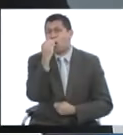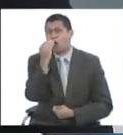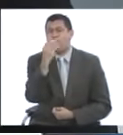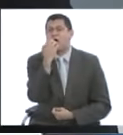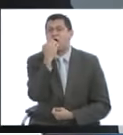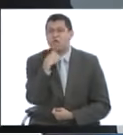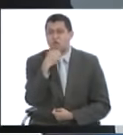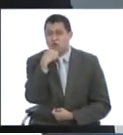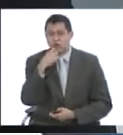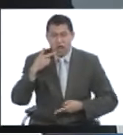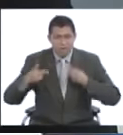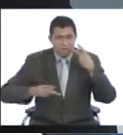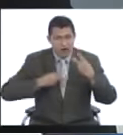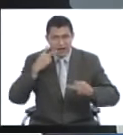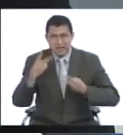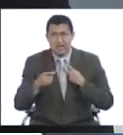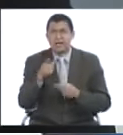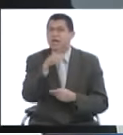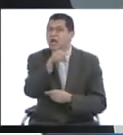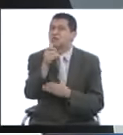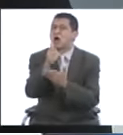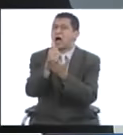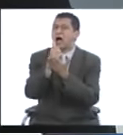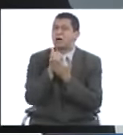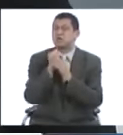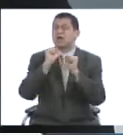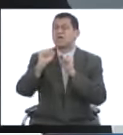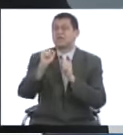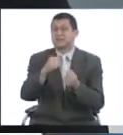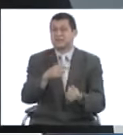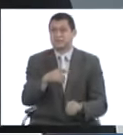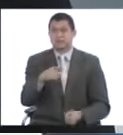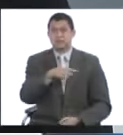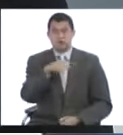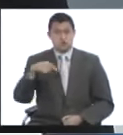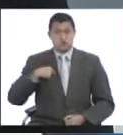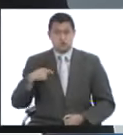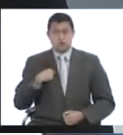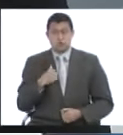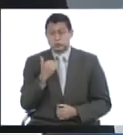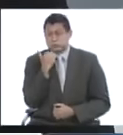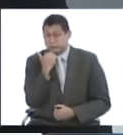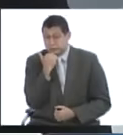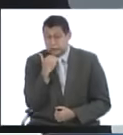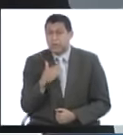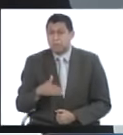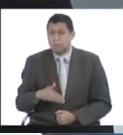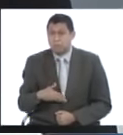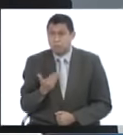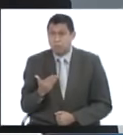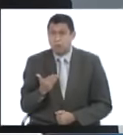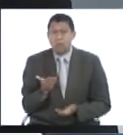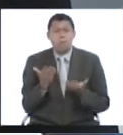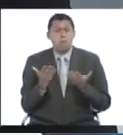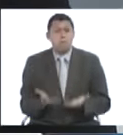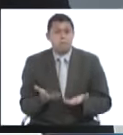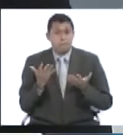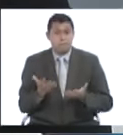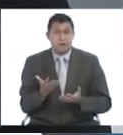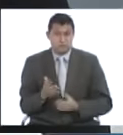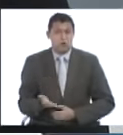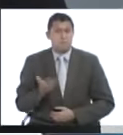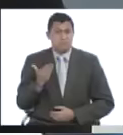frutas y vegetales, porque eso nos ayuda a prevenir diabetes. Hay que mantenerse lo más cercano posible al peso ideal.